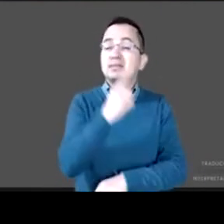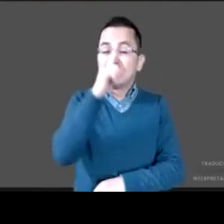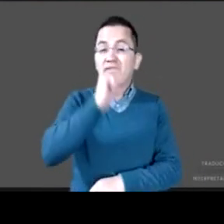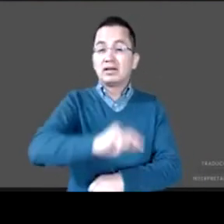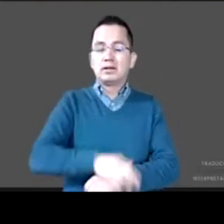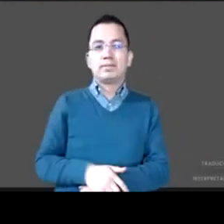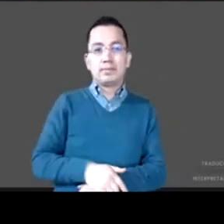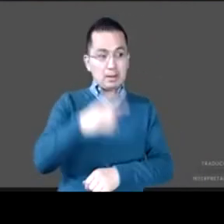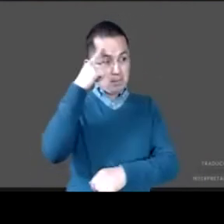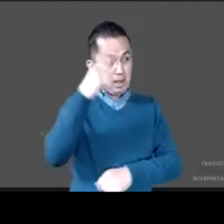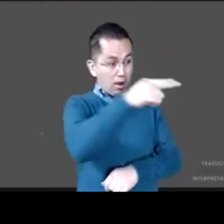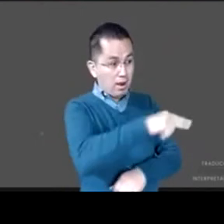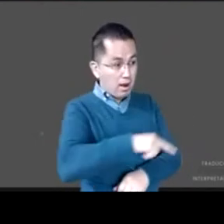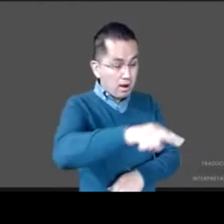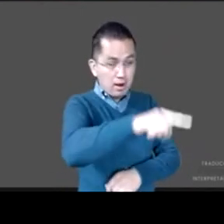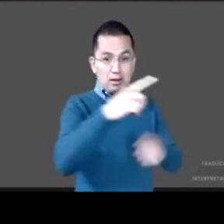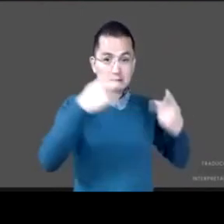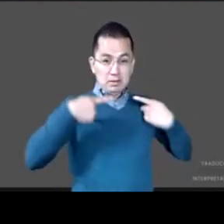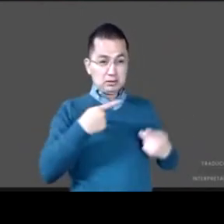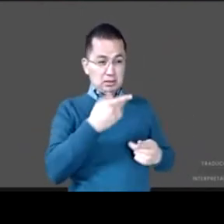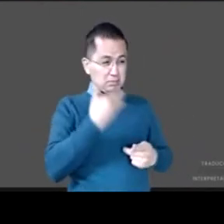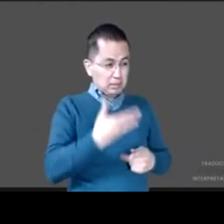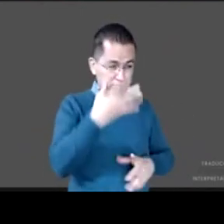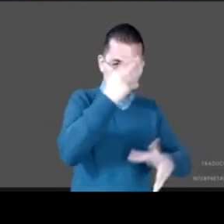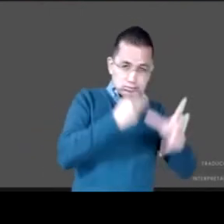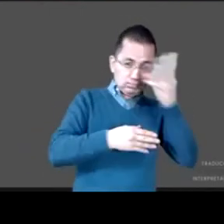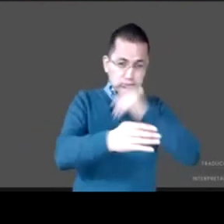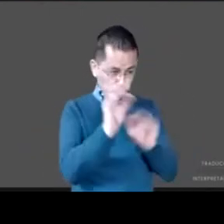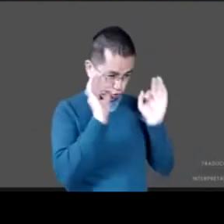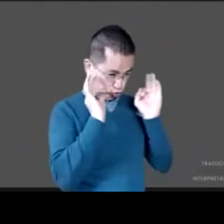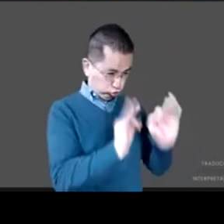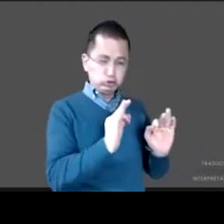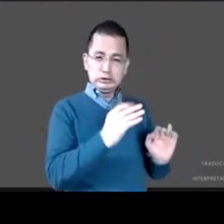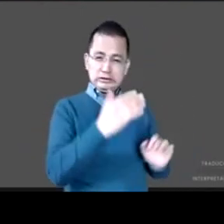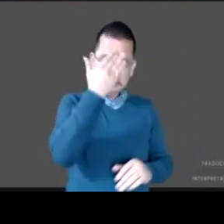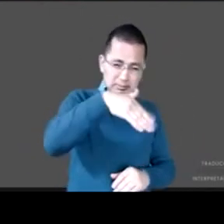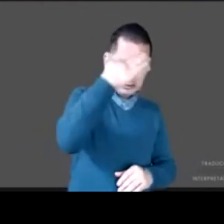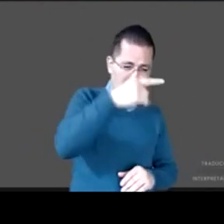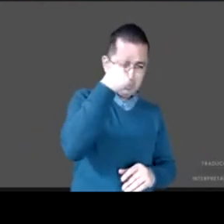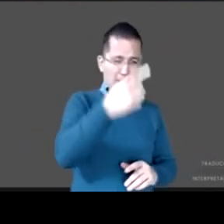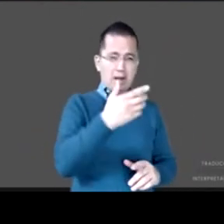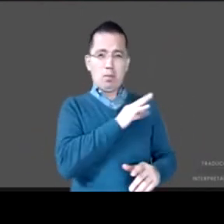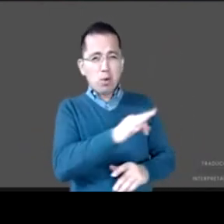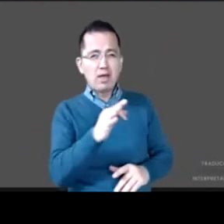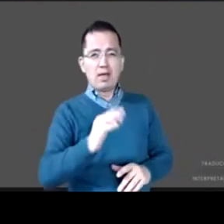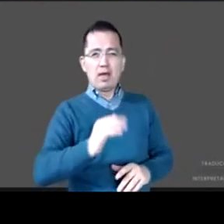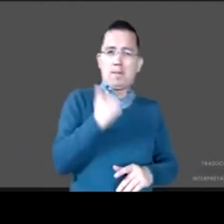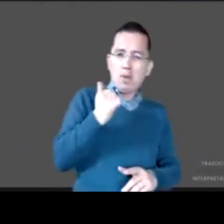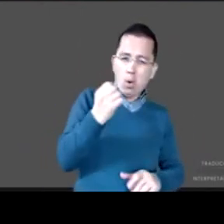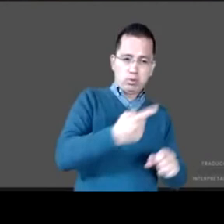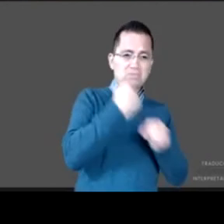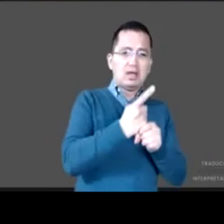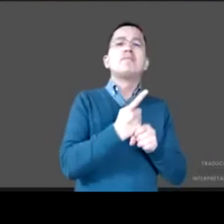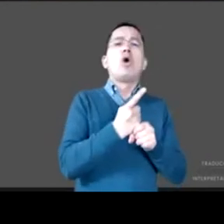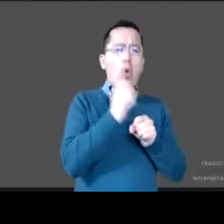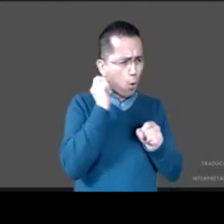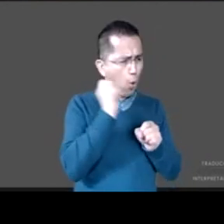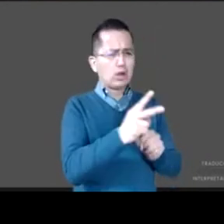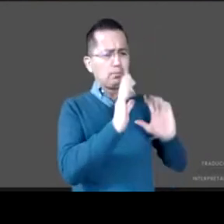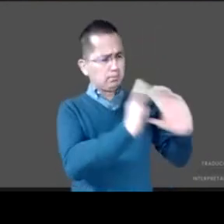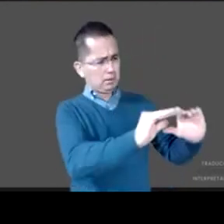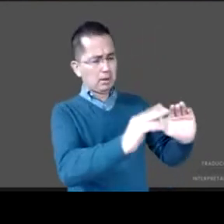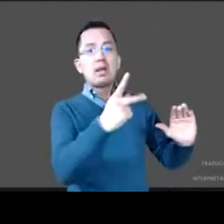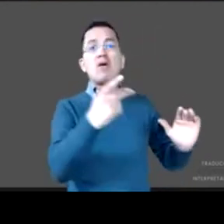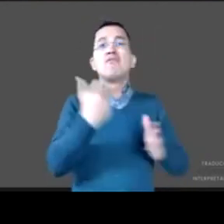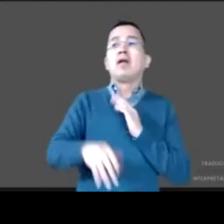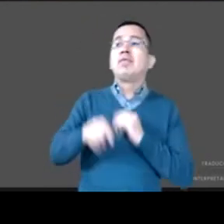que se construyan mercados laborales que crezcan y que sean mercados dignos nunca hubo la expansión